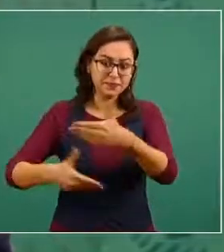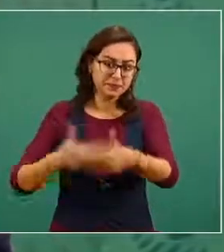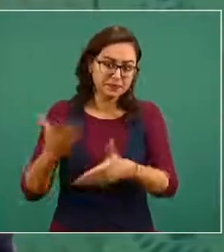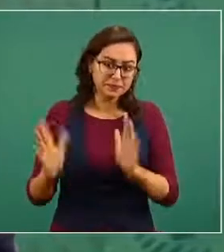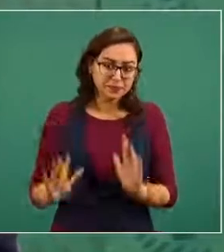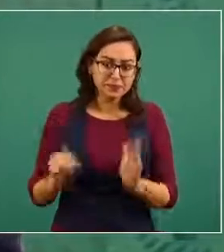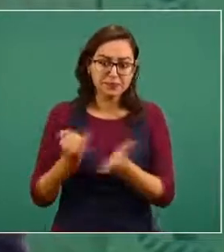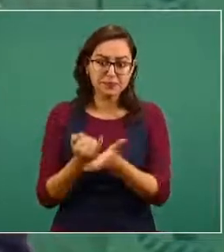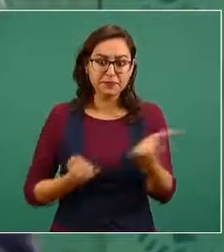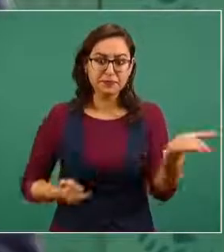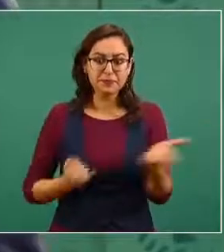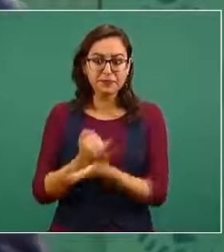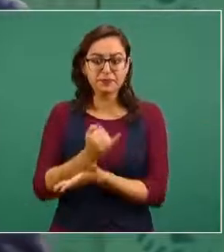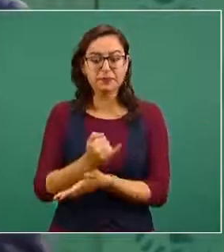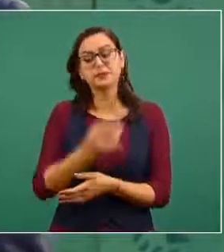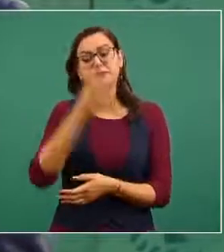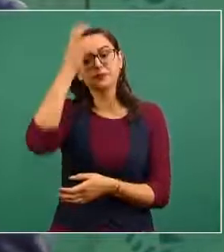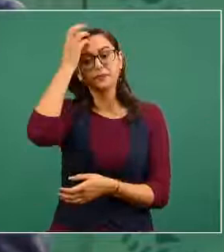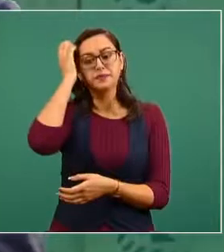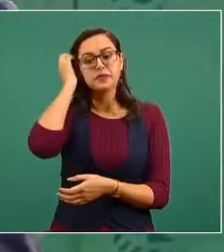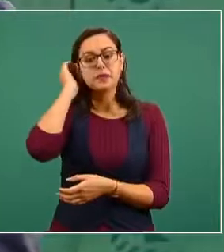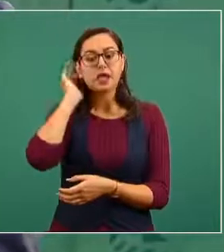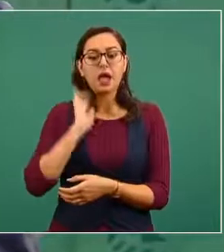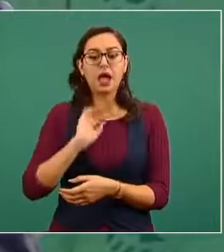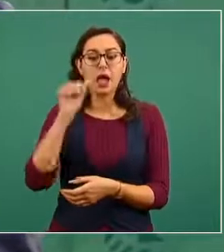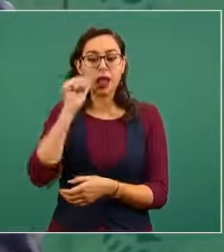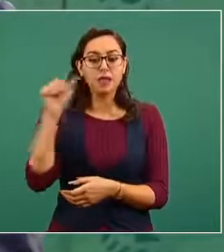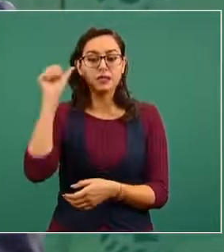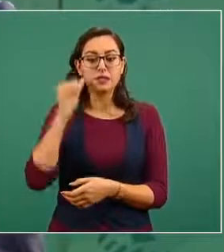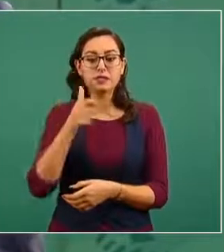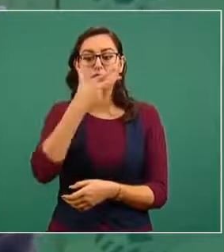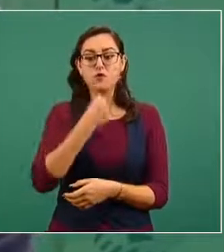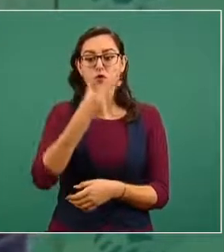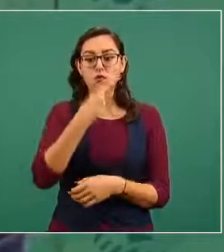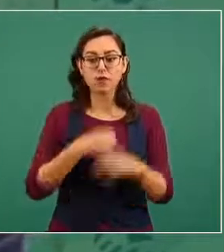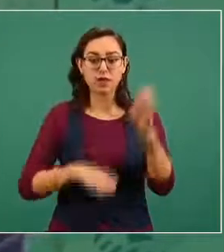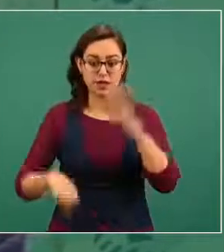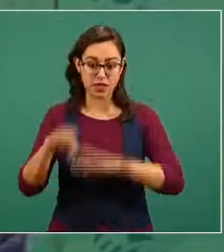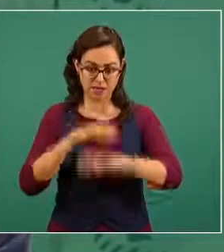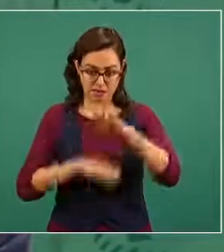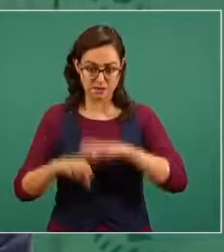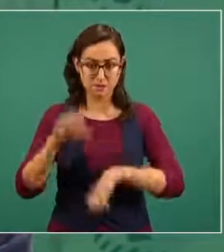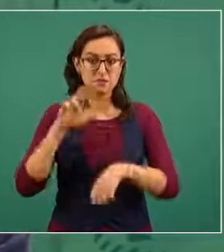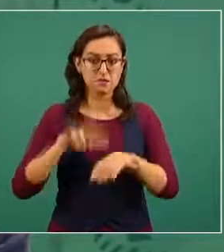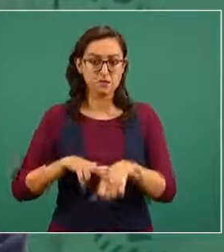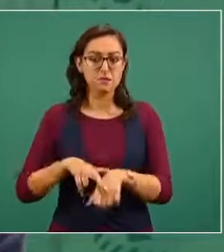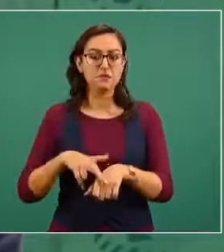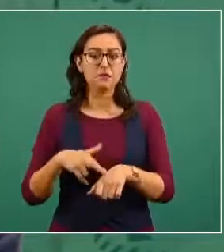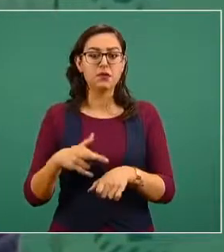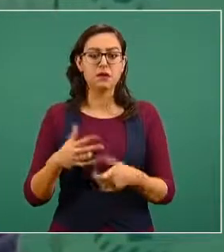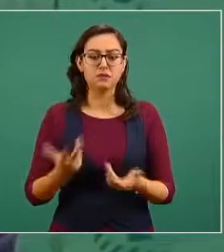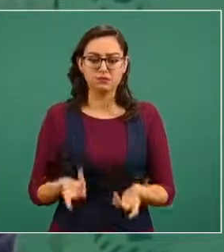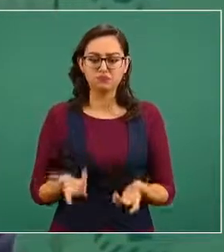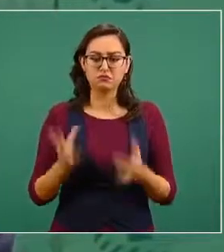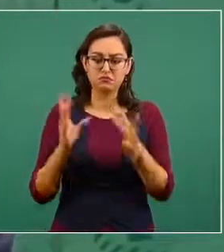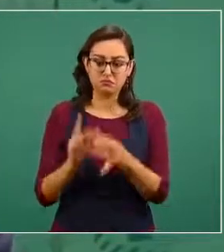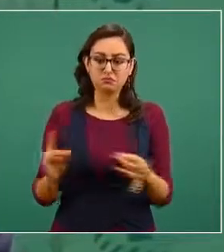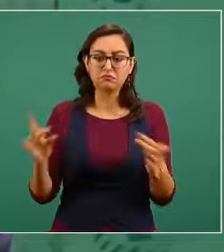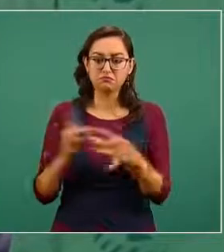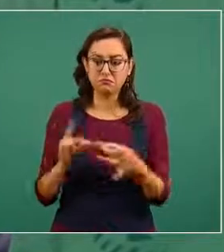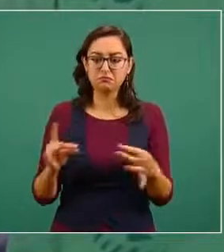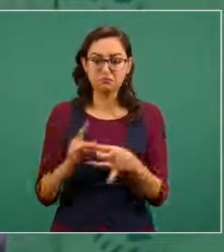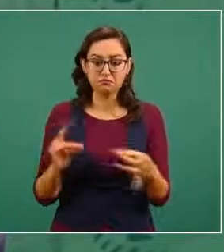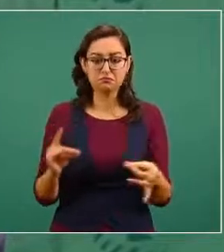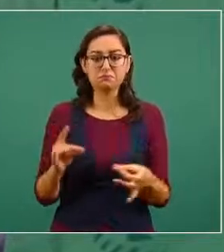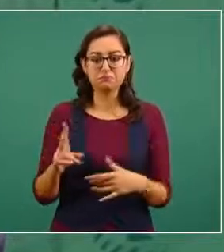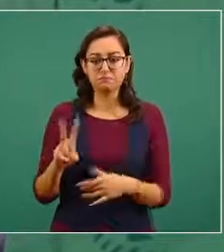y repito el embajador ayer el embajador de Estados Unidos en México habló de que habían entregado